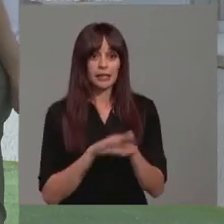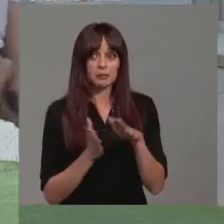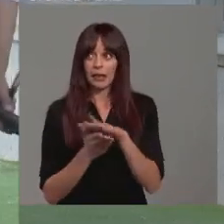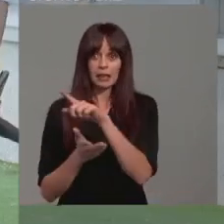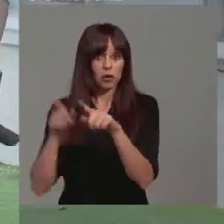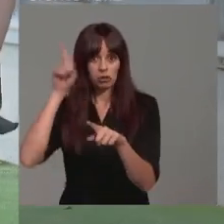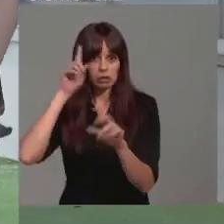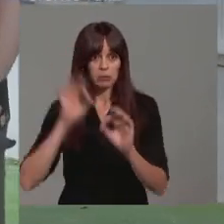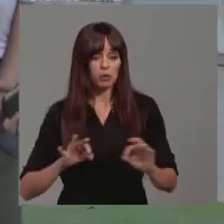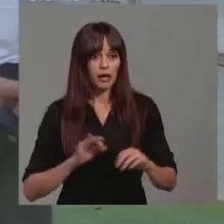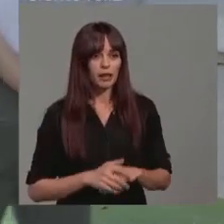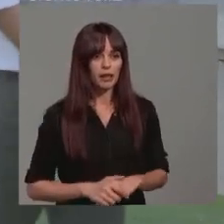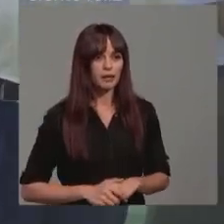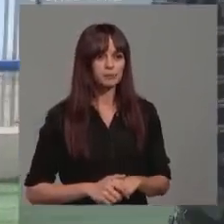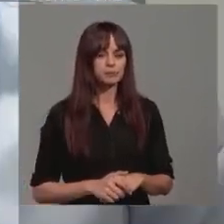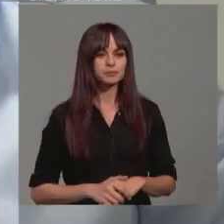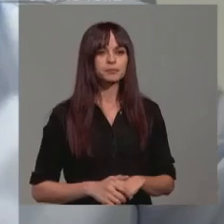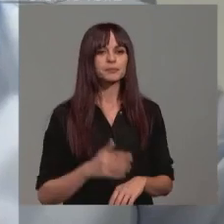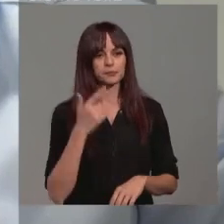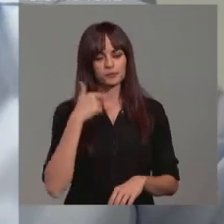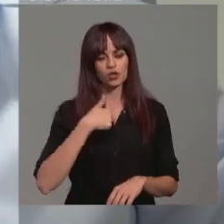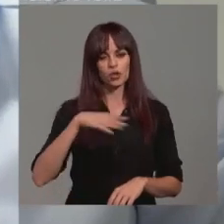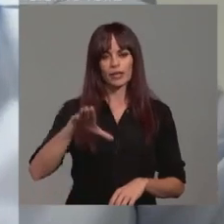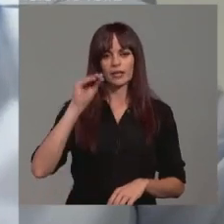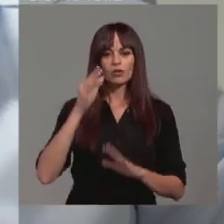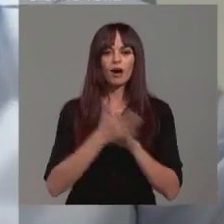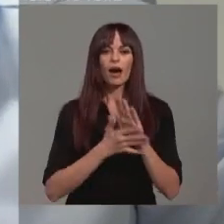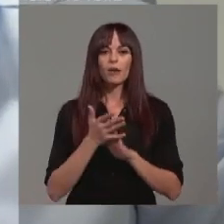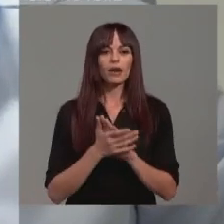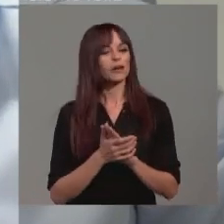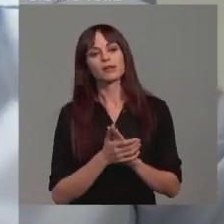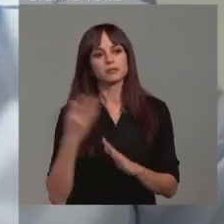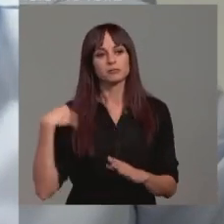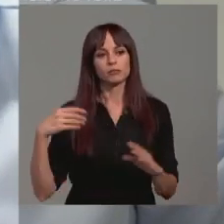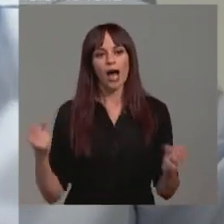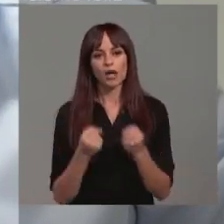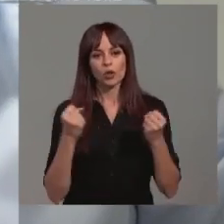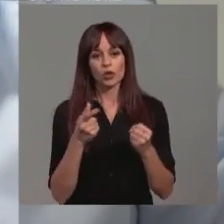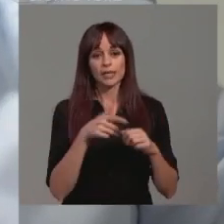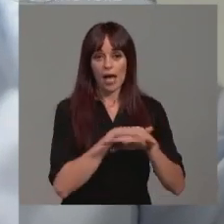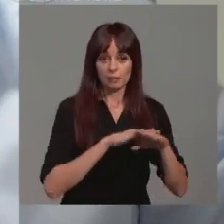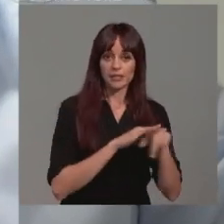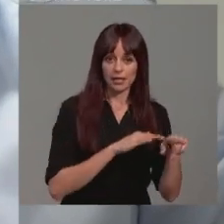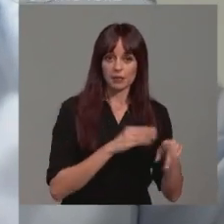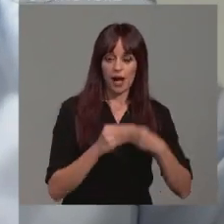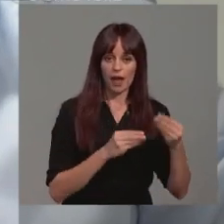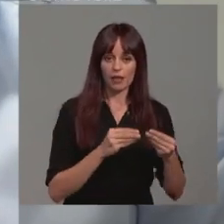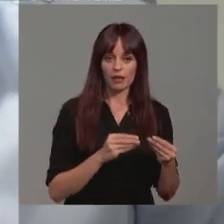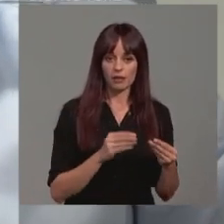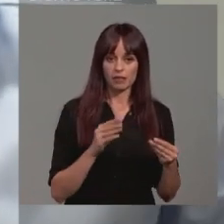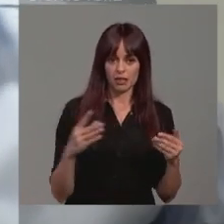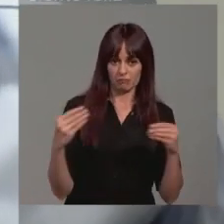nada. Sí, José Fernando, entiendo que estás hablando de actuaciones que se han llevado a cabo por la vía administrativa y que son, en principio,